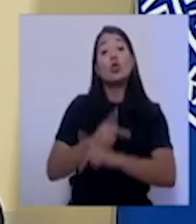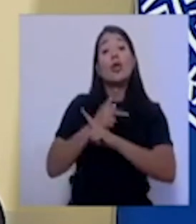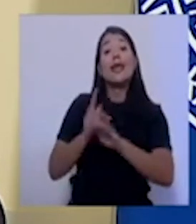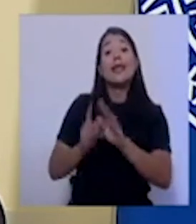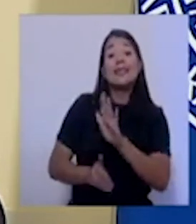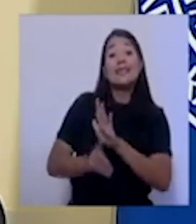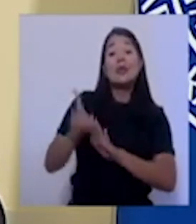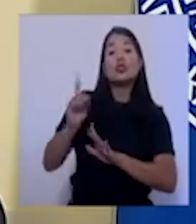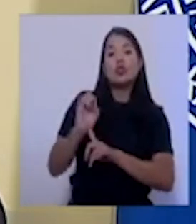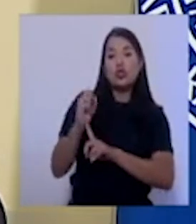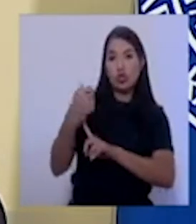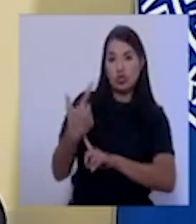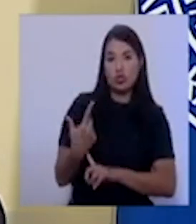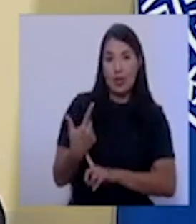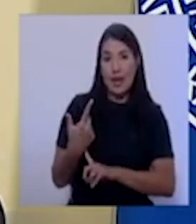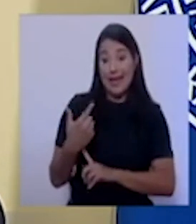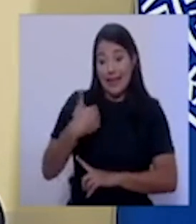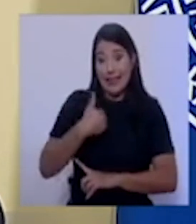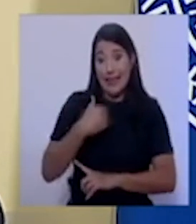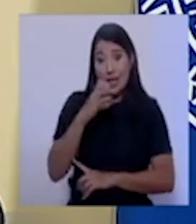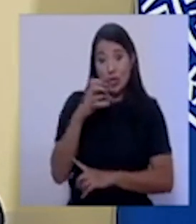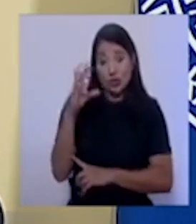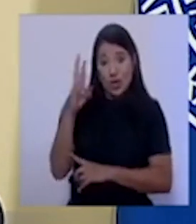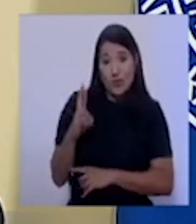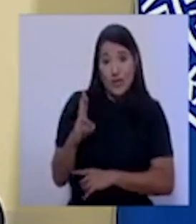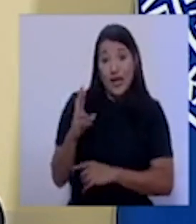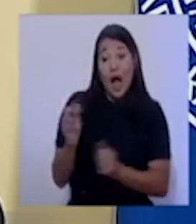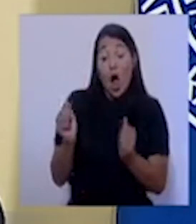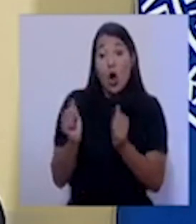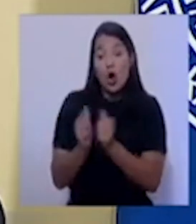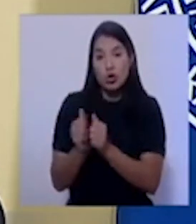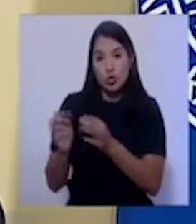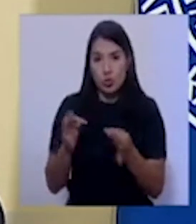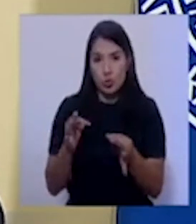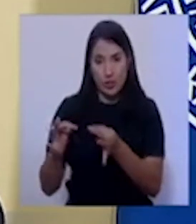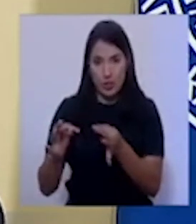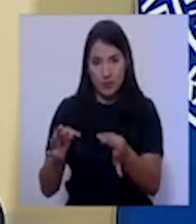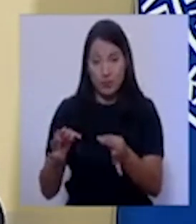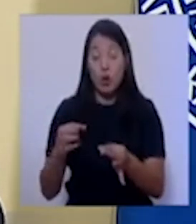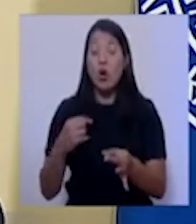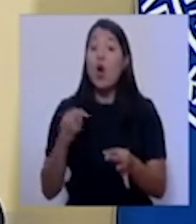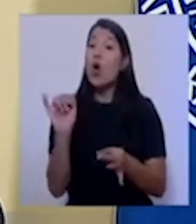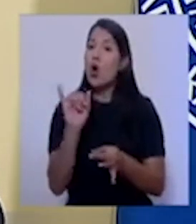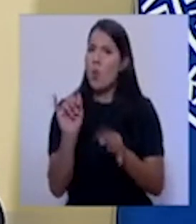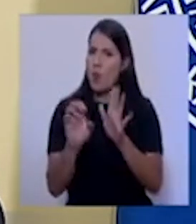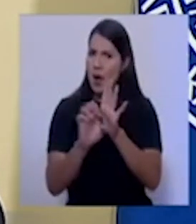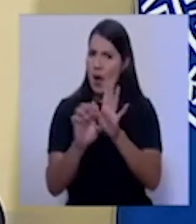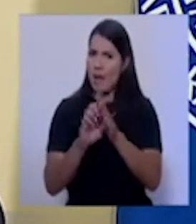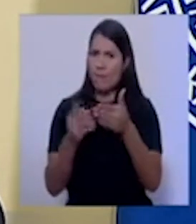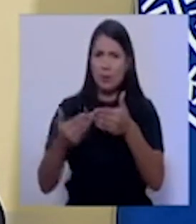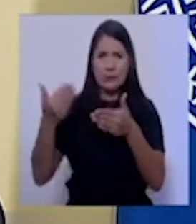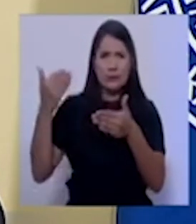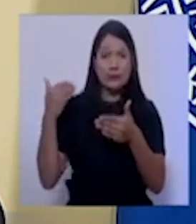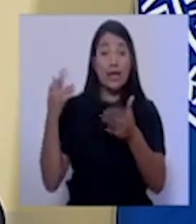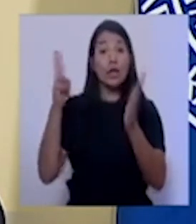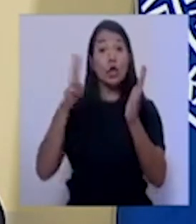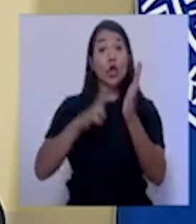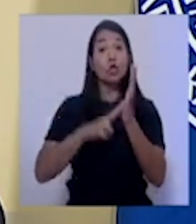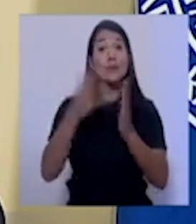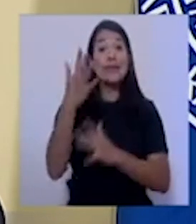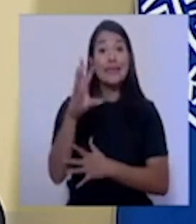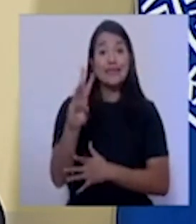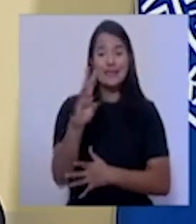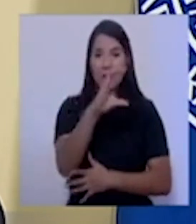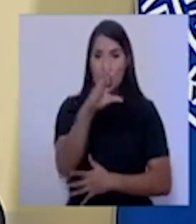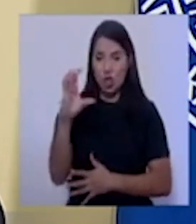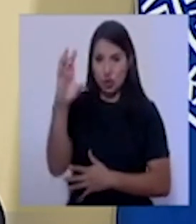Rica ha alcanzado a través de la industria turística. Como referencia quiero mencionar que en el año 2016, Costa Rica